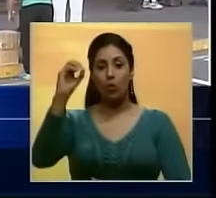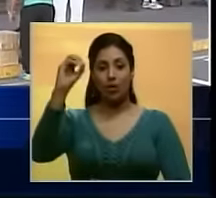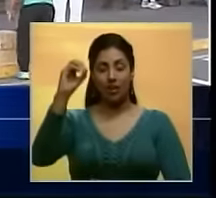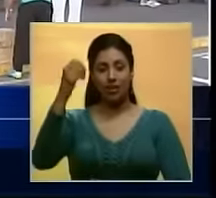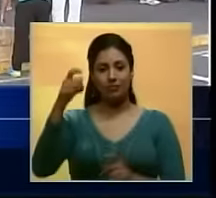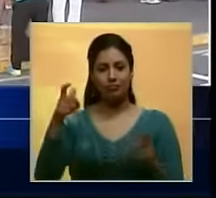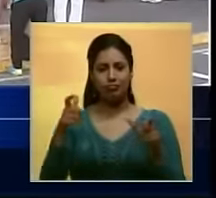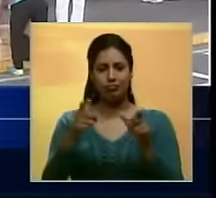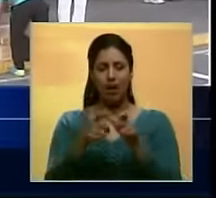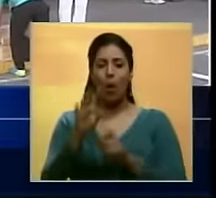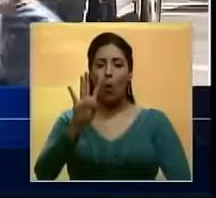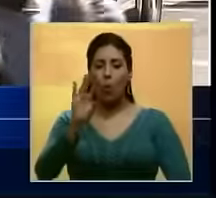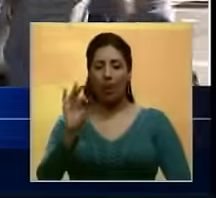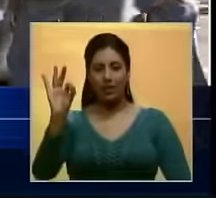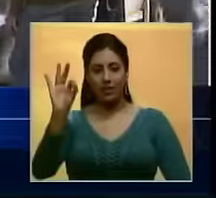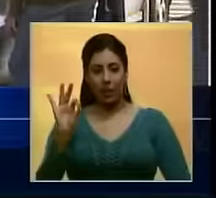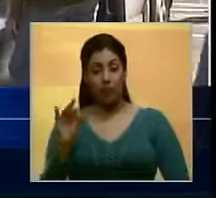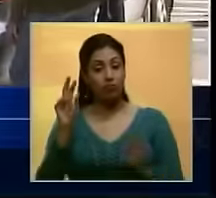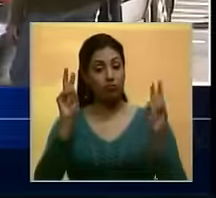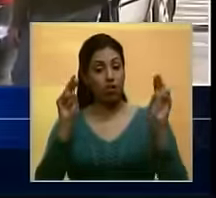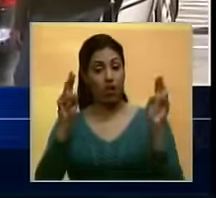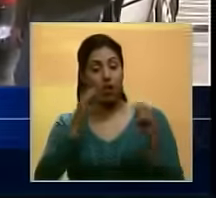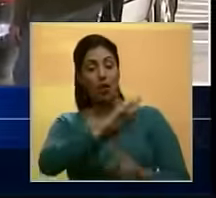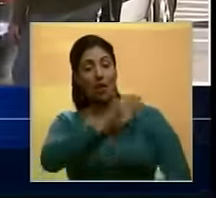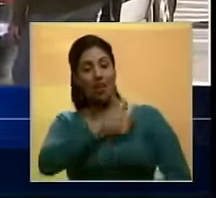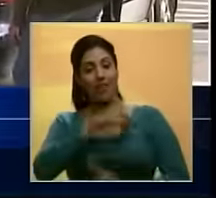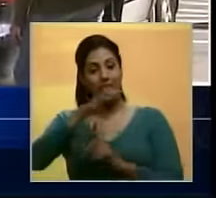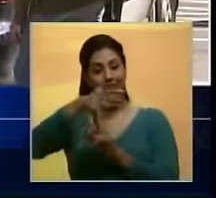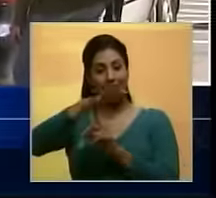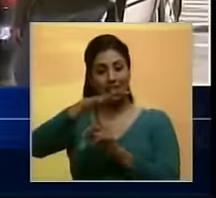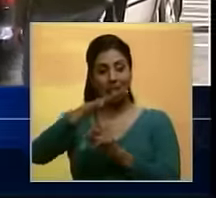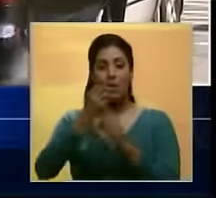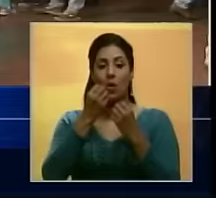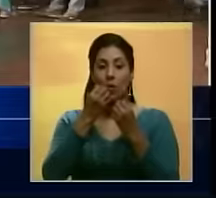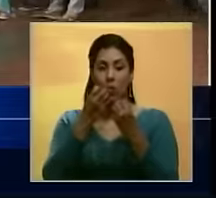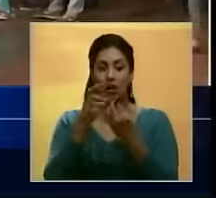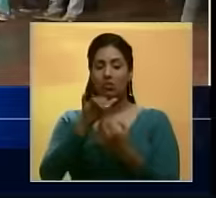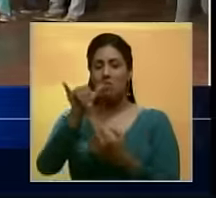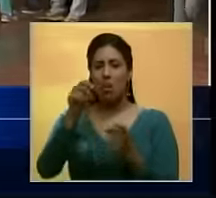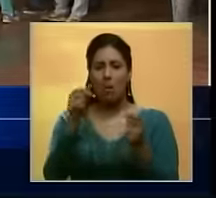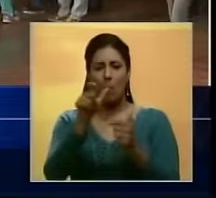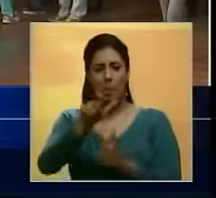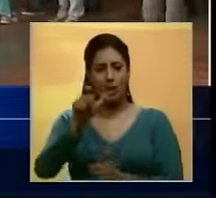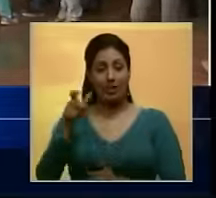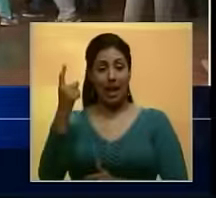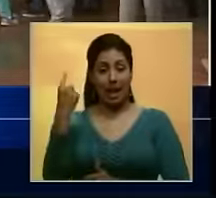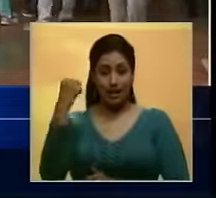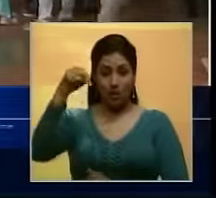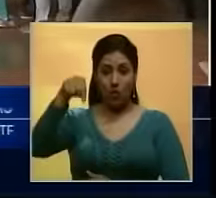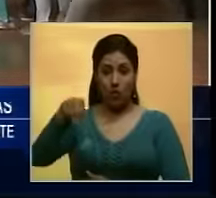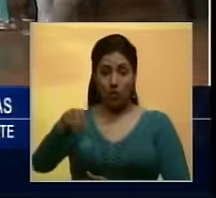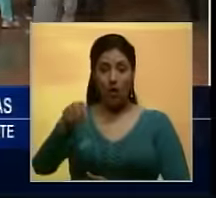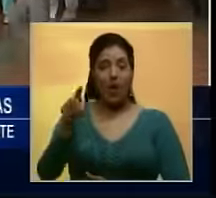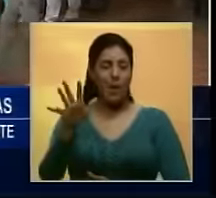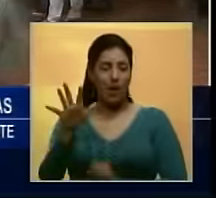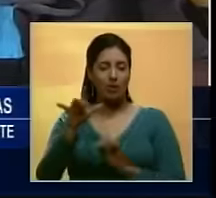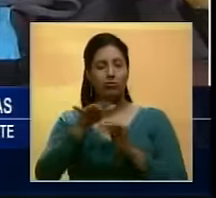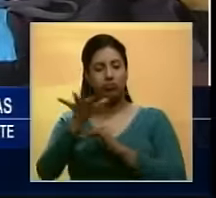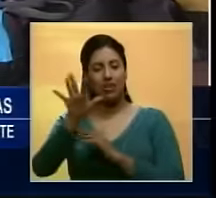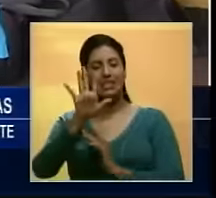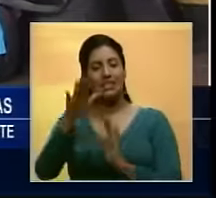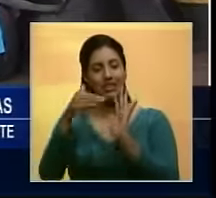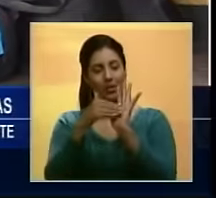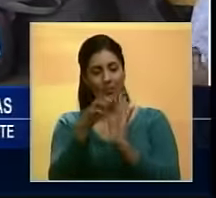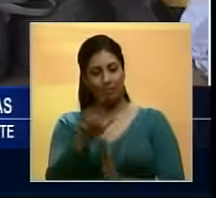la disminución es de un 40% según el gerente de ese terminal Roberto Fernández. Quien dijo que entre ayer hoy aspira a movilizar a unos